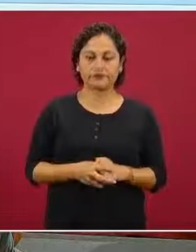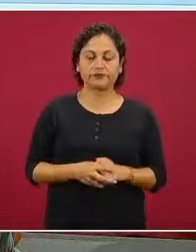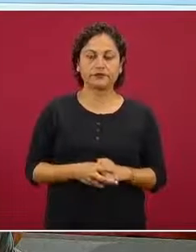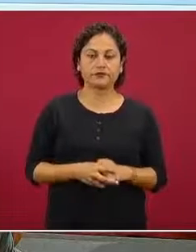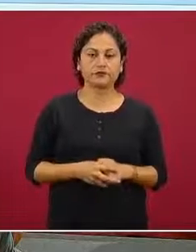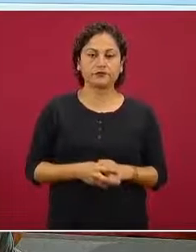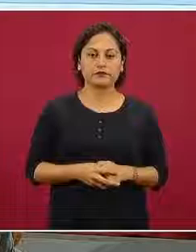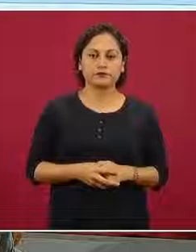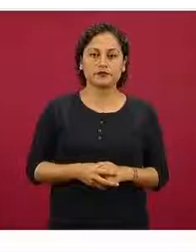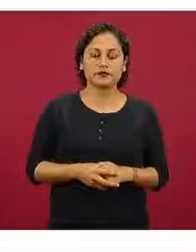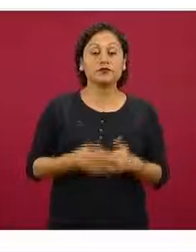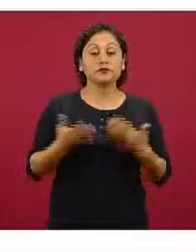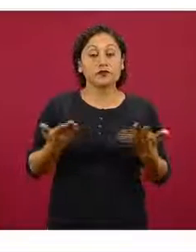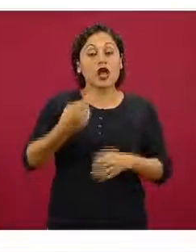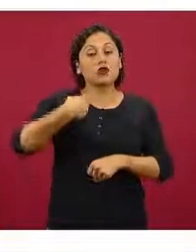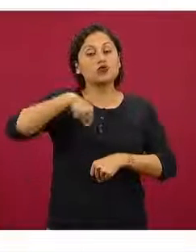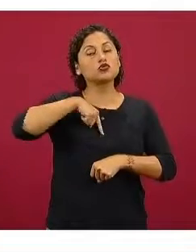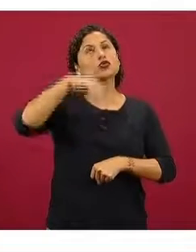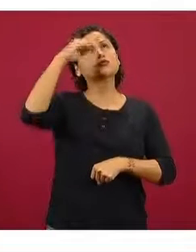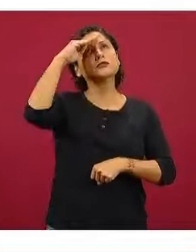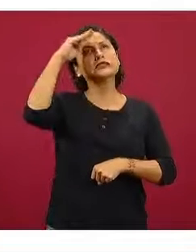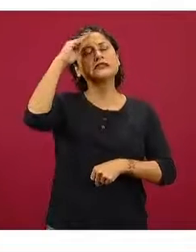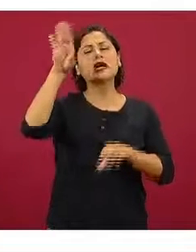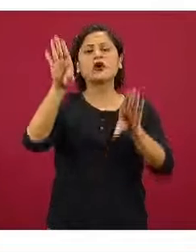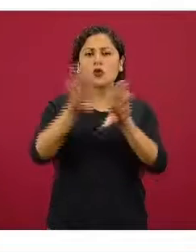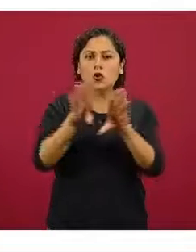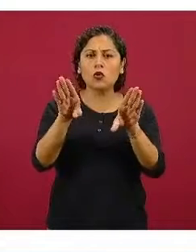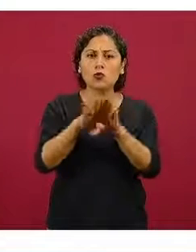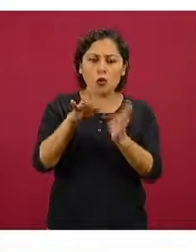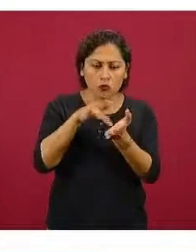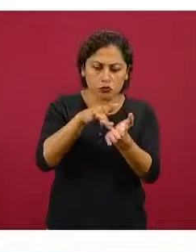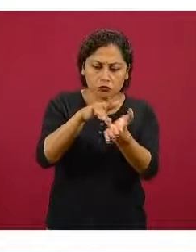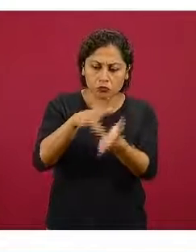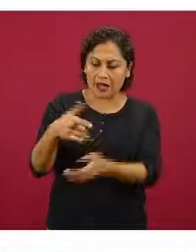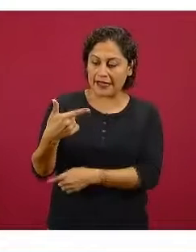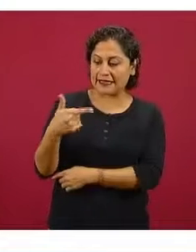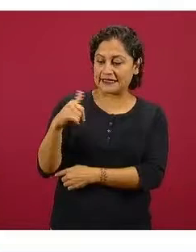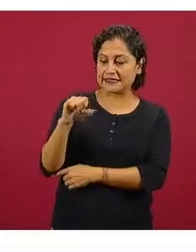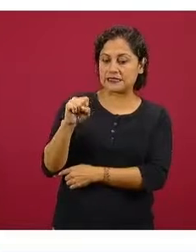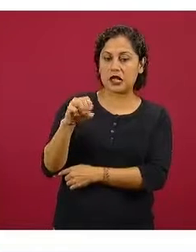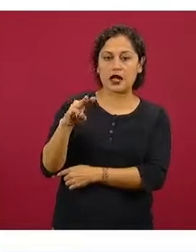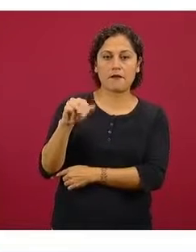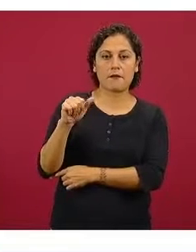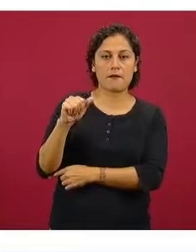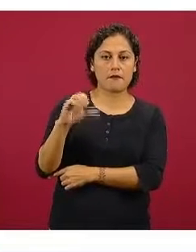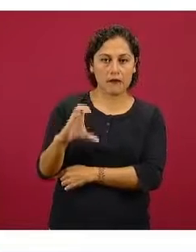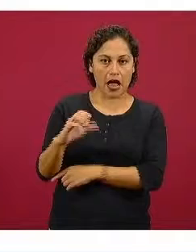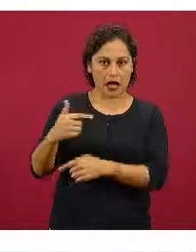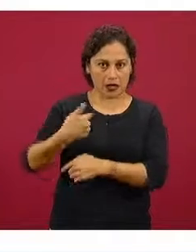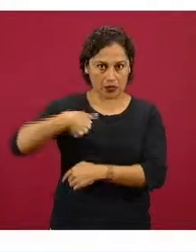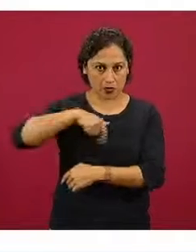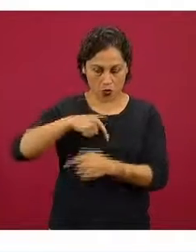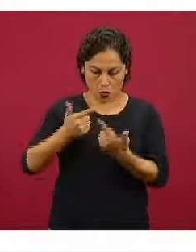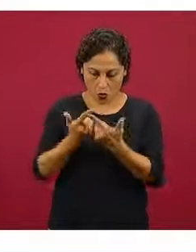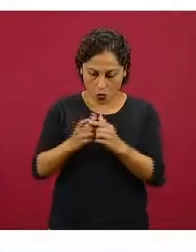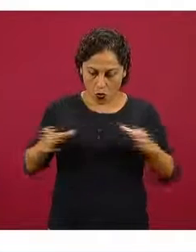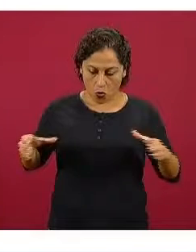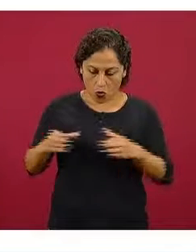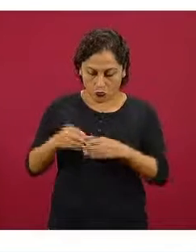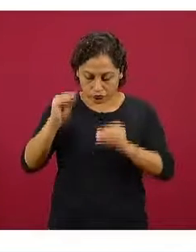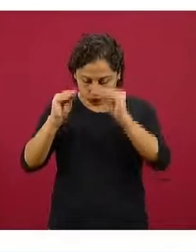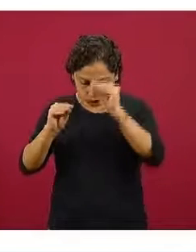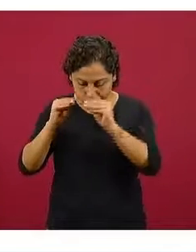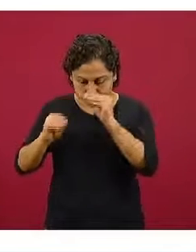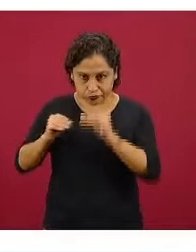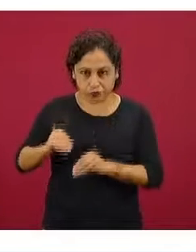Dentro de las estrategias que estamos planteando desde este grupo de GIZAMAC, como pueden ver, y las hemos ido presentando en diferentes alternativas, ya